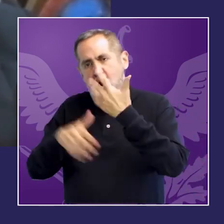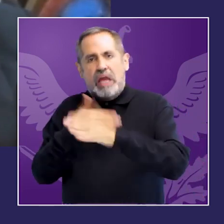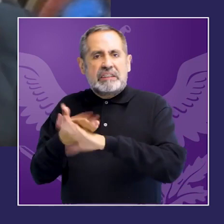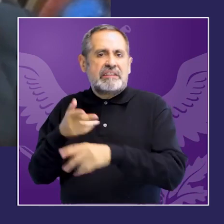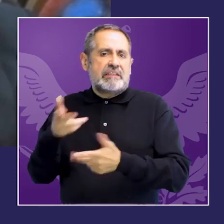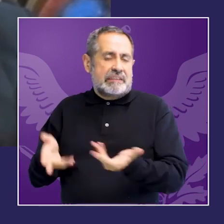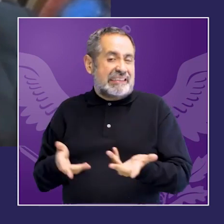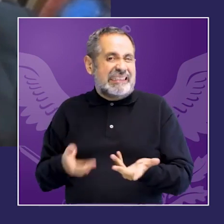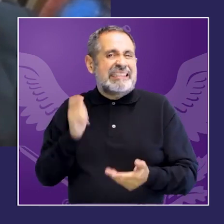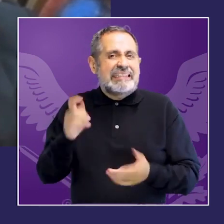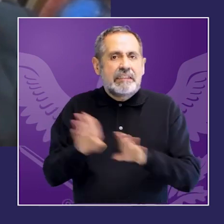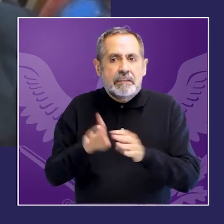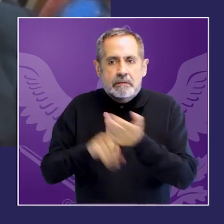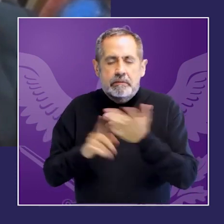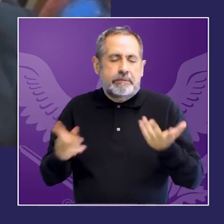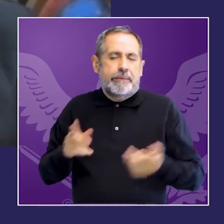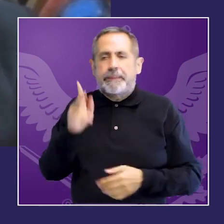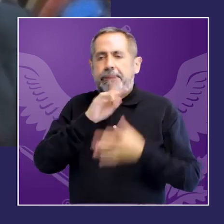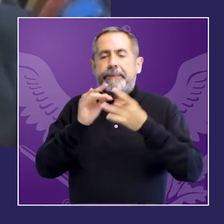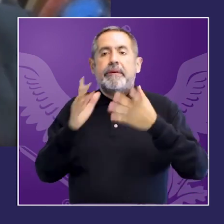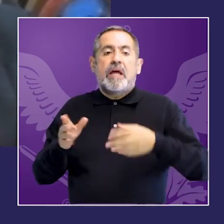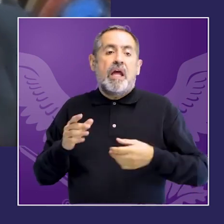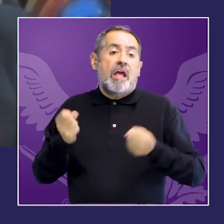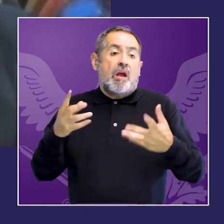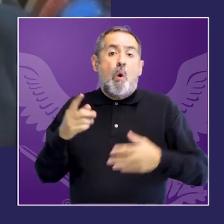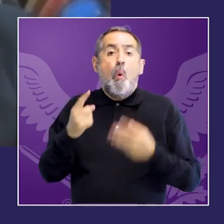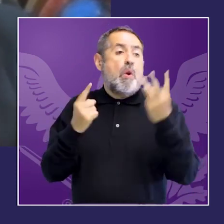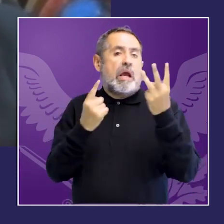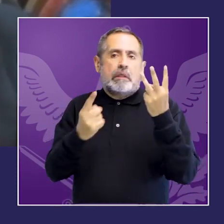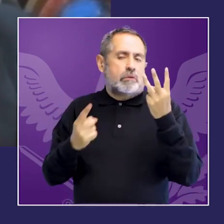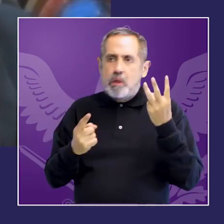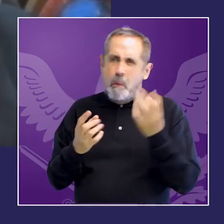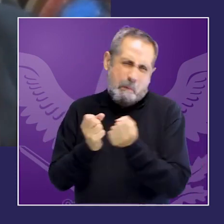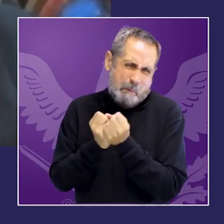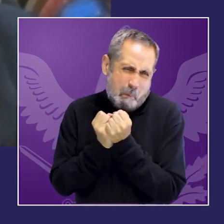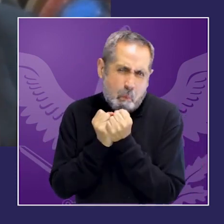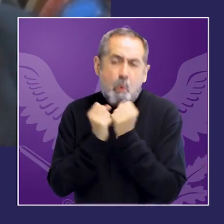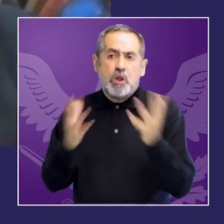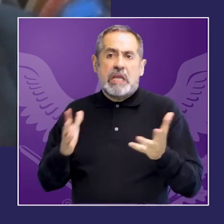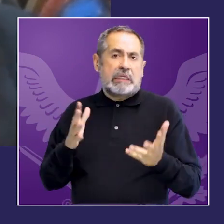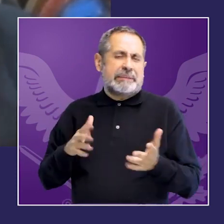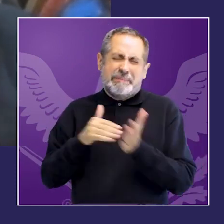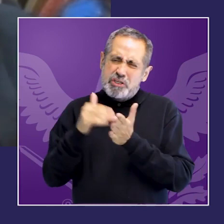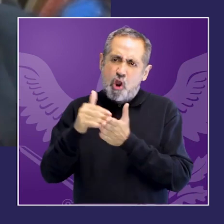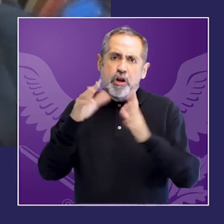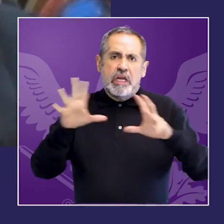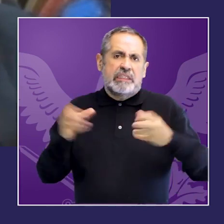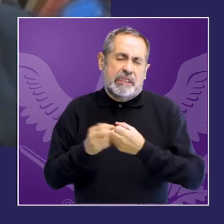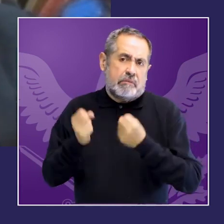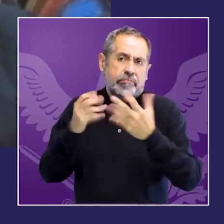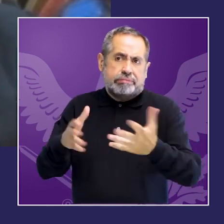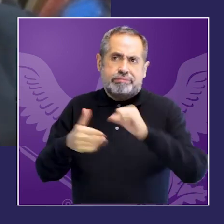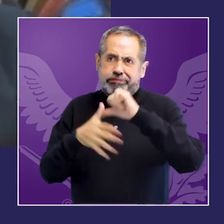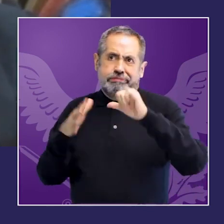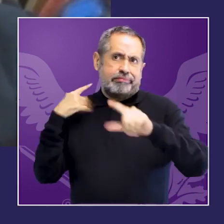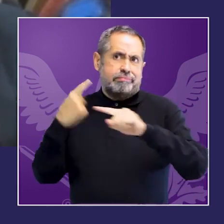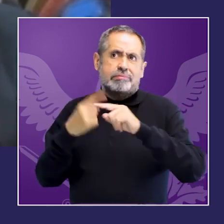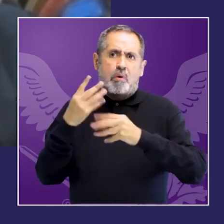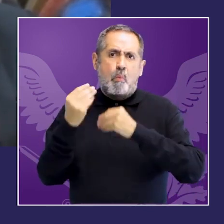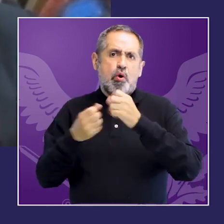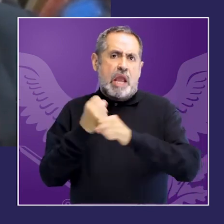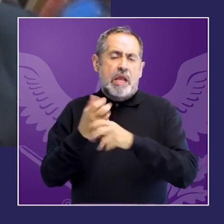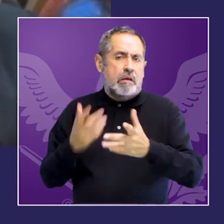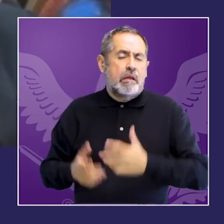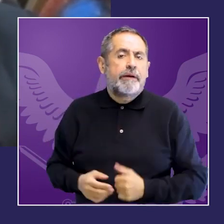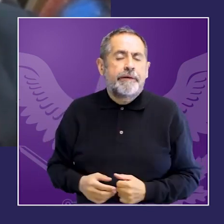señoras no significa termina siendo un eufemismo cuando decimos una de cada tres pero significa esa